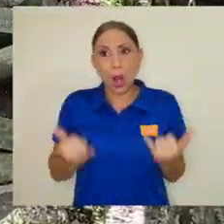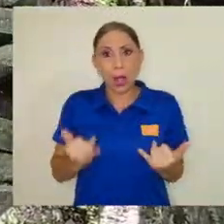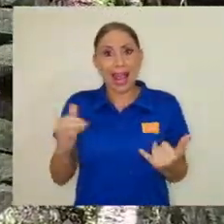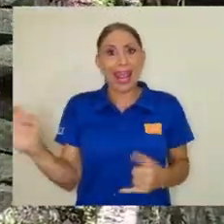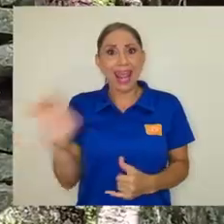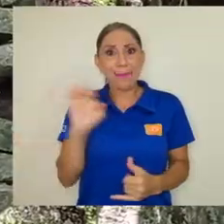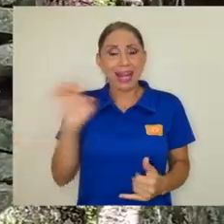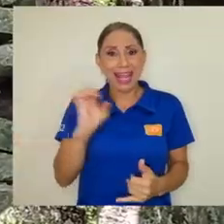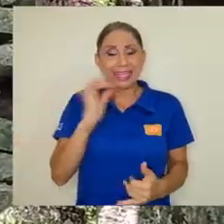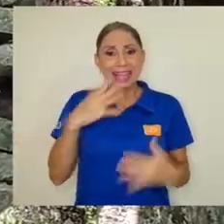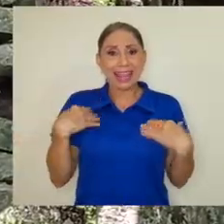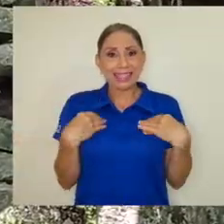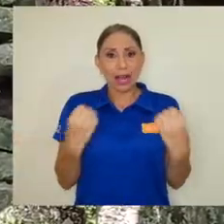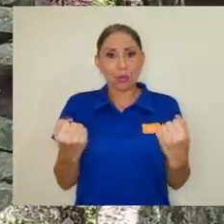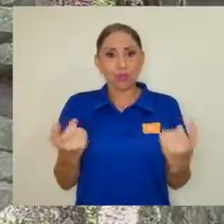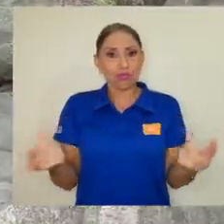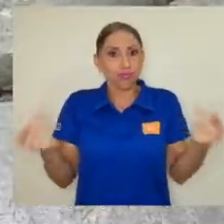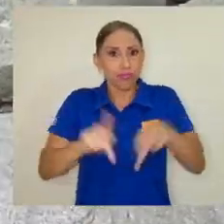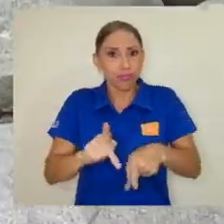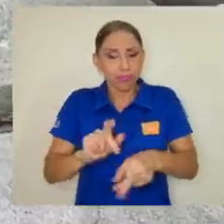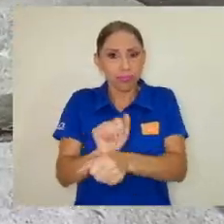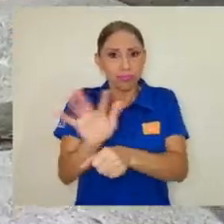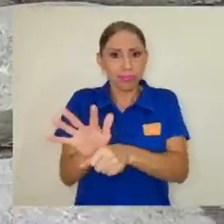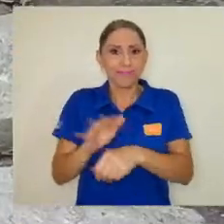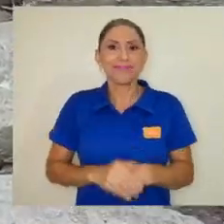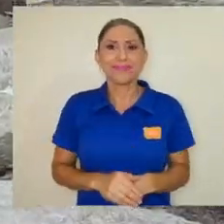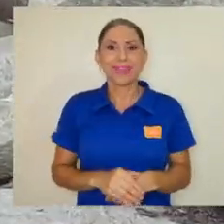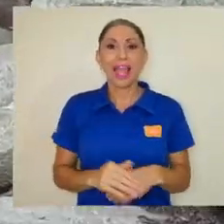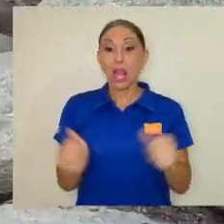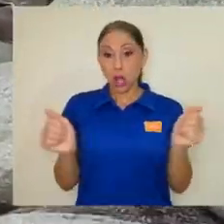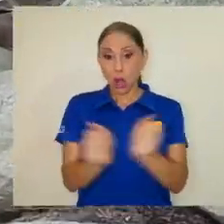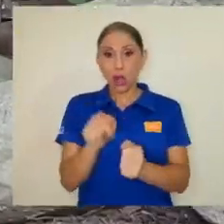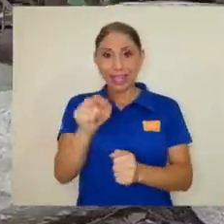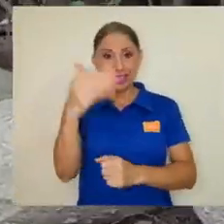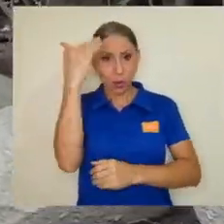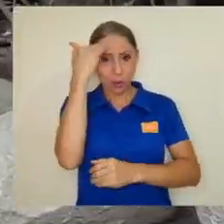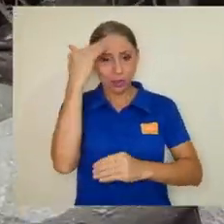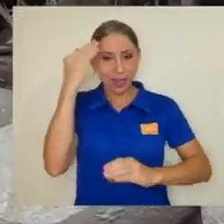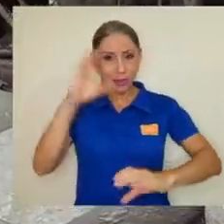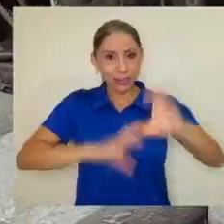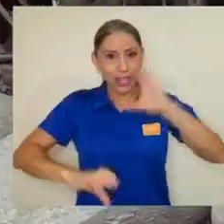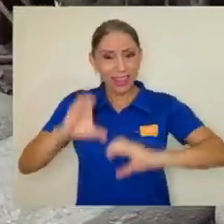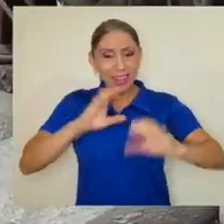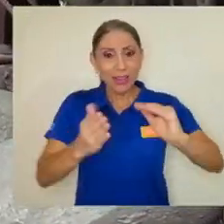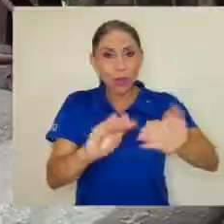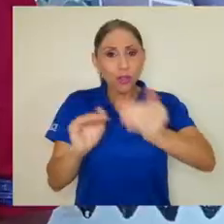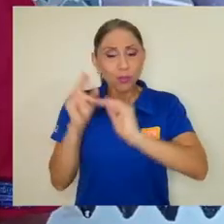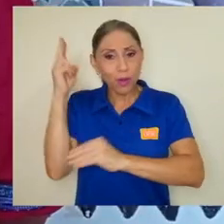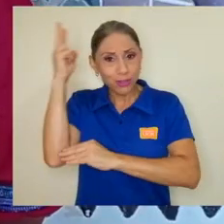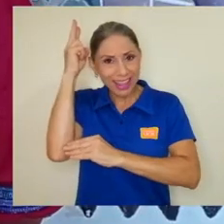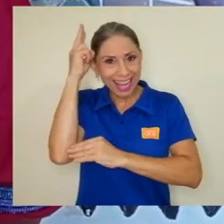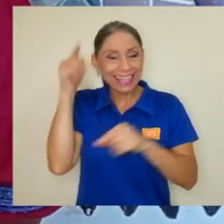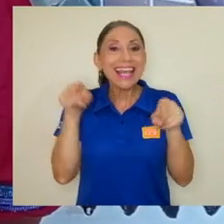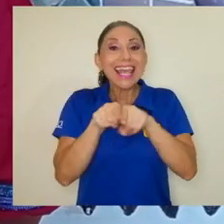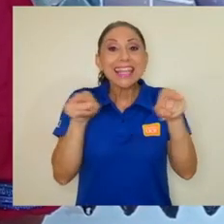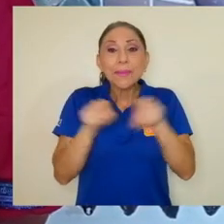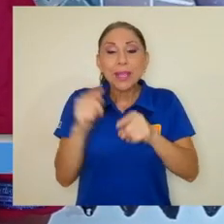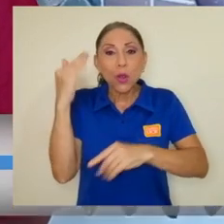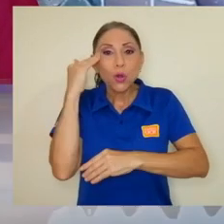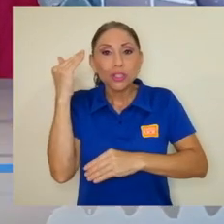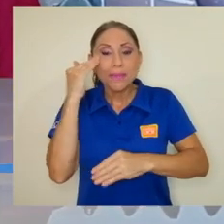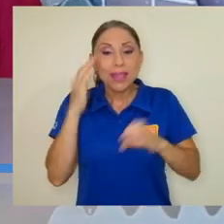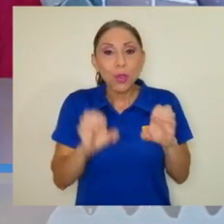emergencia sanitaria que vive el país. Al acompañamiento de ese conocimiento científico de los pueblos indígenas y el conocimiento